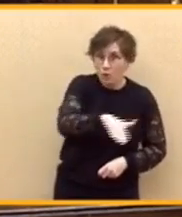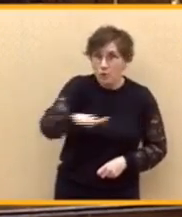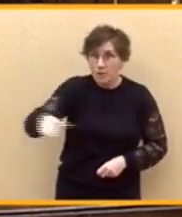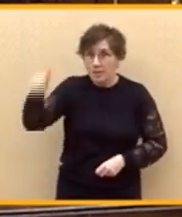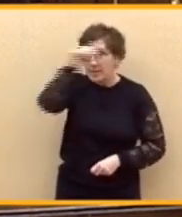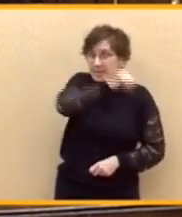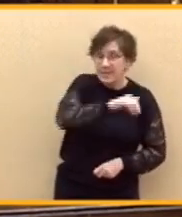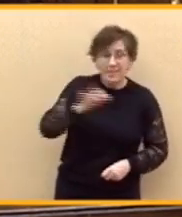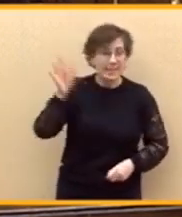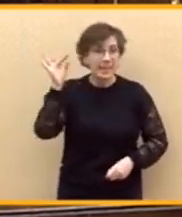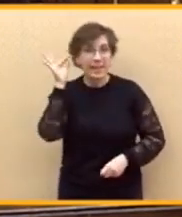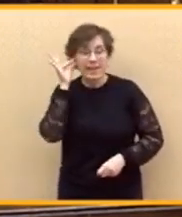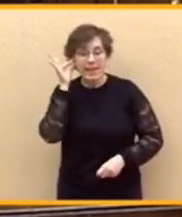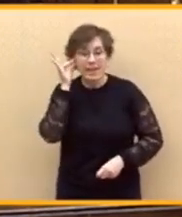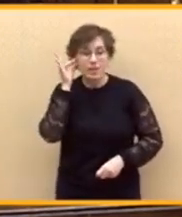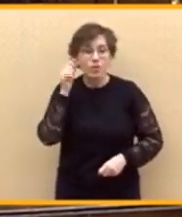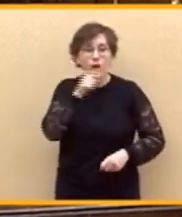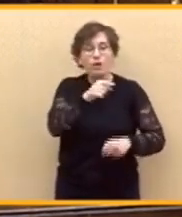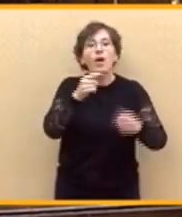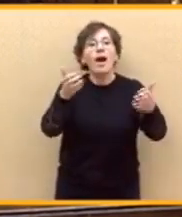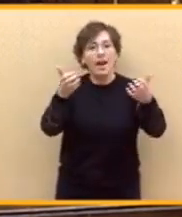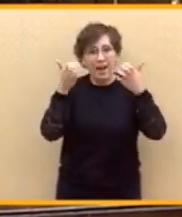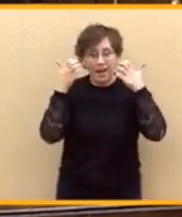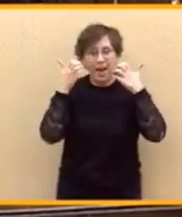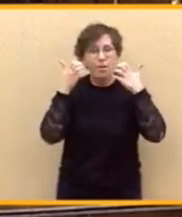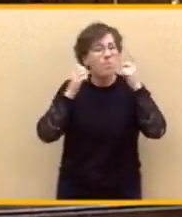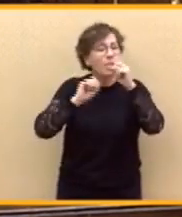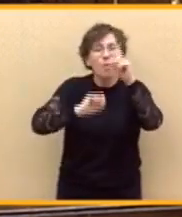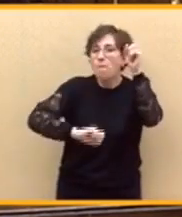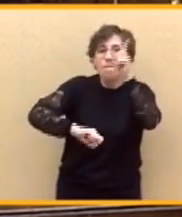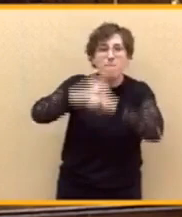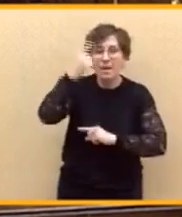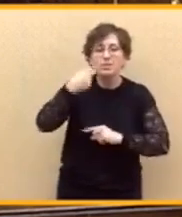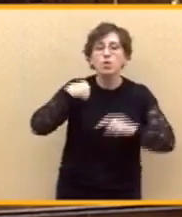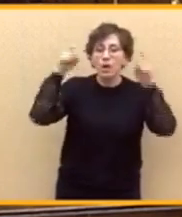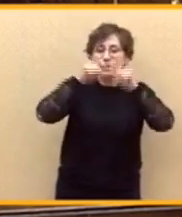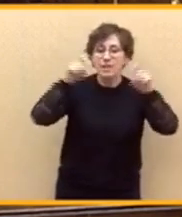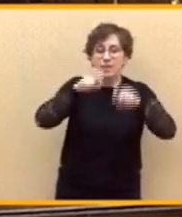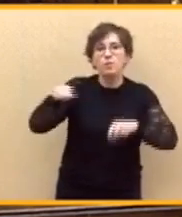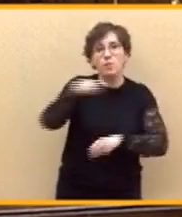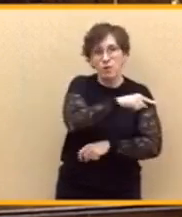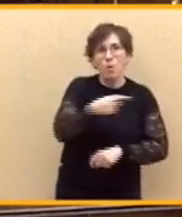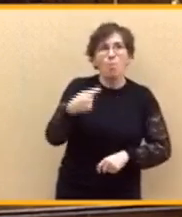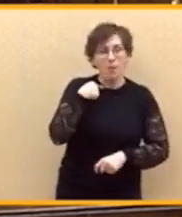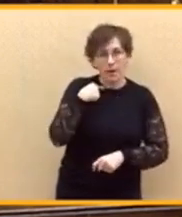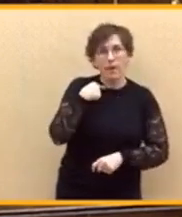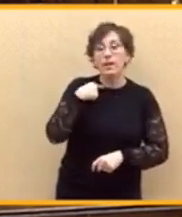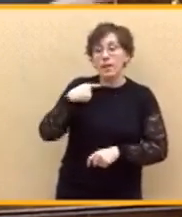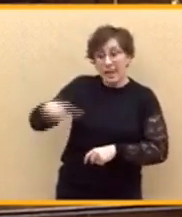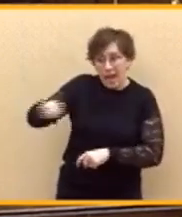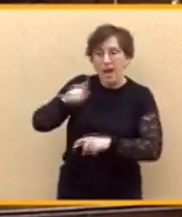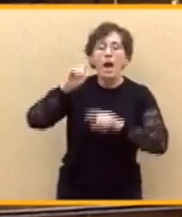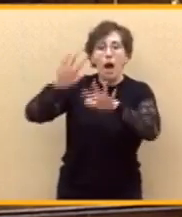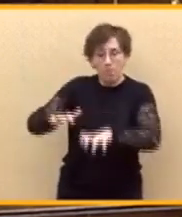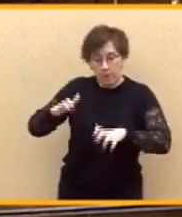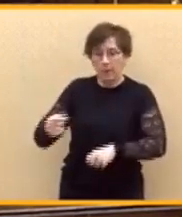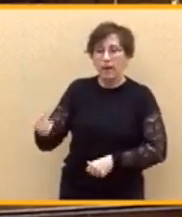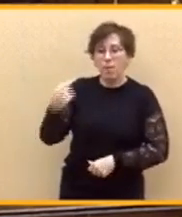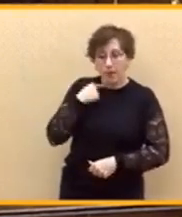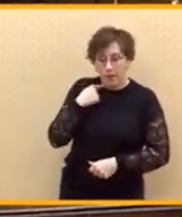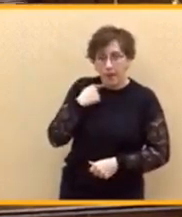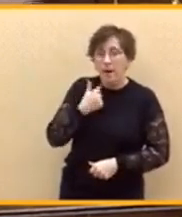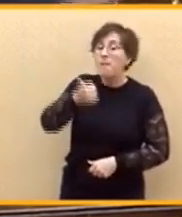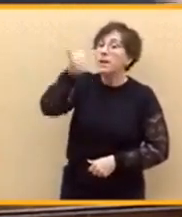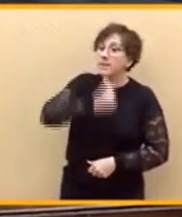a ganar, pero les enseño sobre todo a perder. Aprendan a perder, resignarse y a ganar.